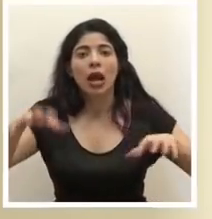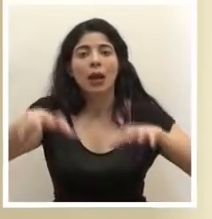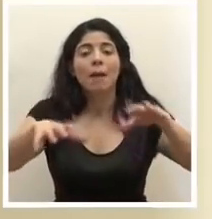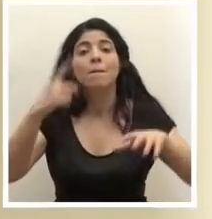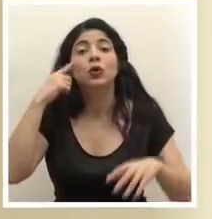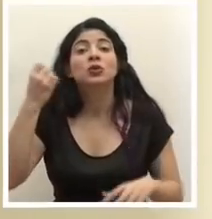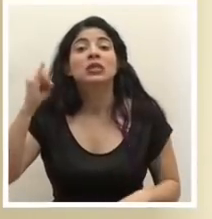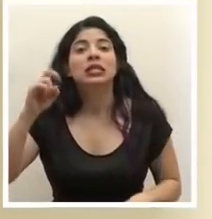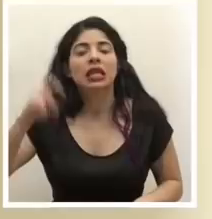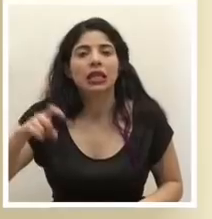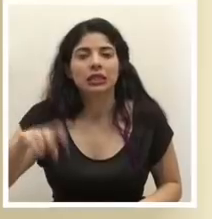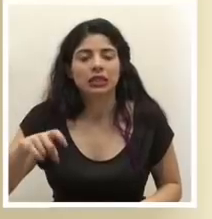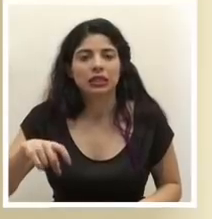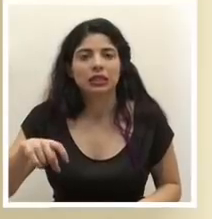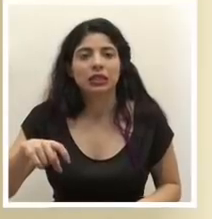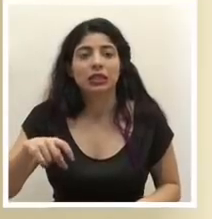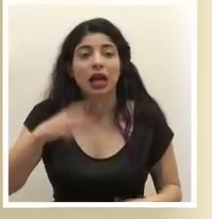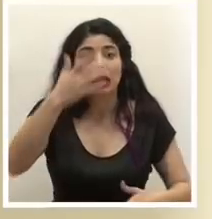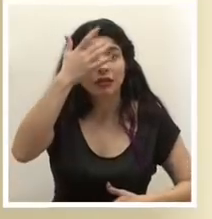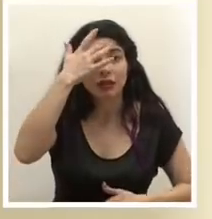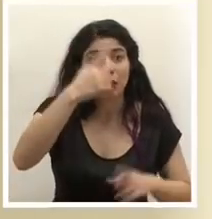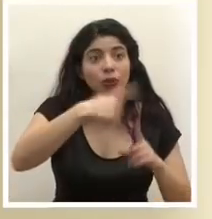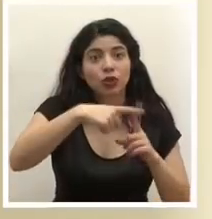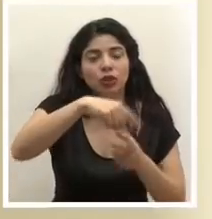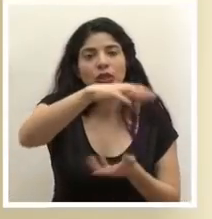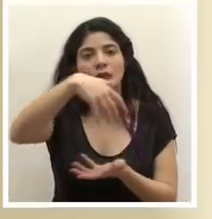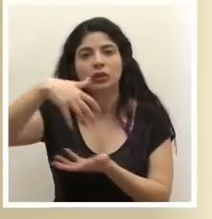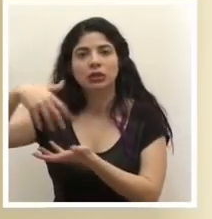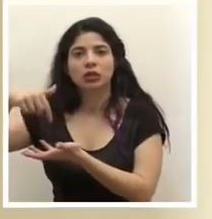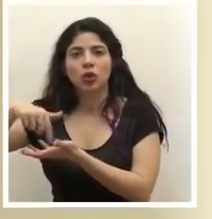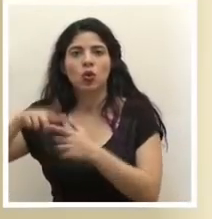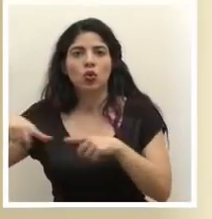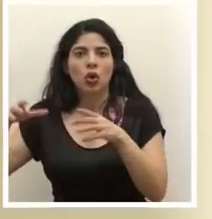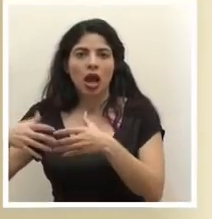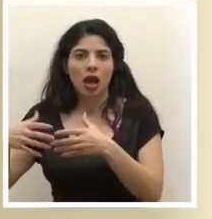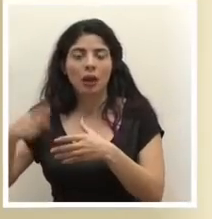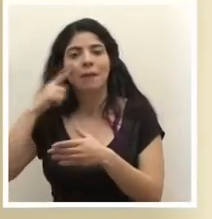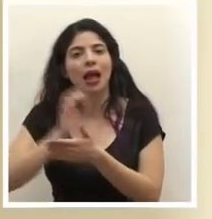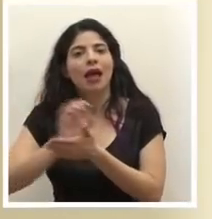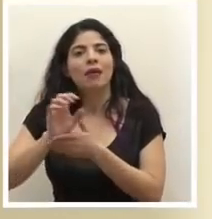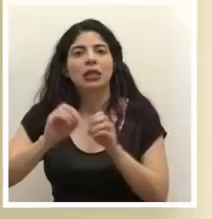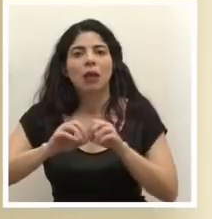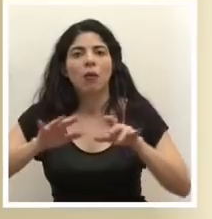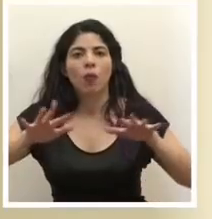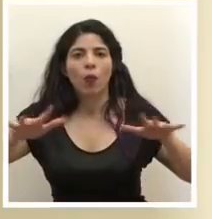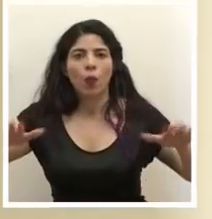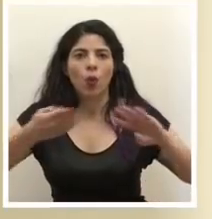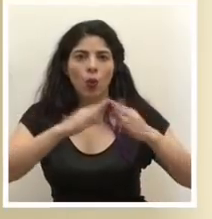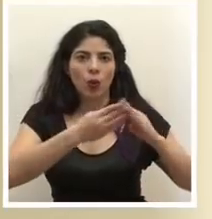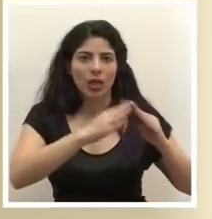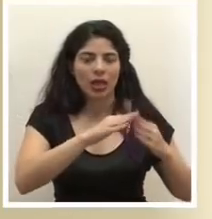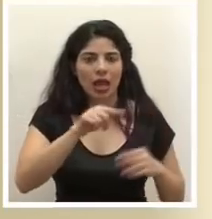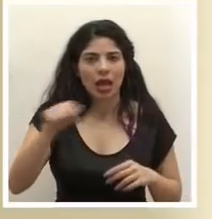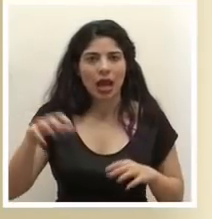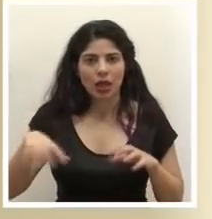caso que tengamos que hacer una contención de casos positivos en estos sitios y de esta forma evitar la propagación comunitaria en